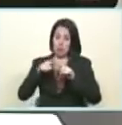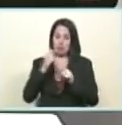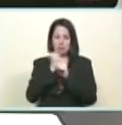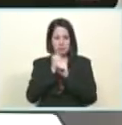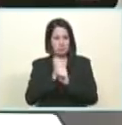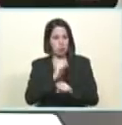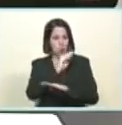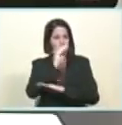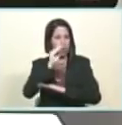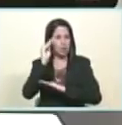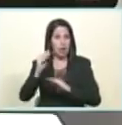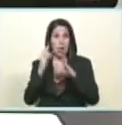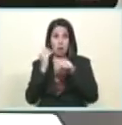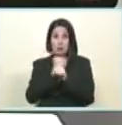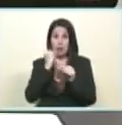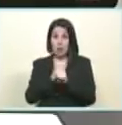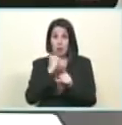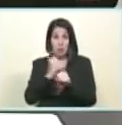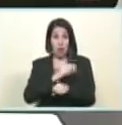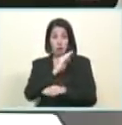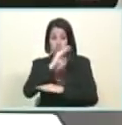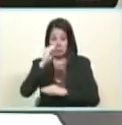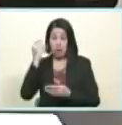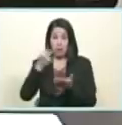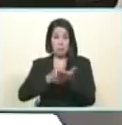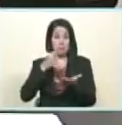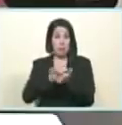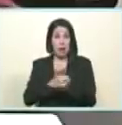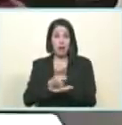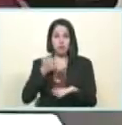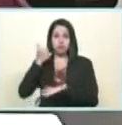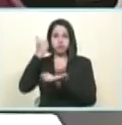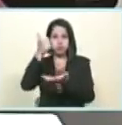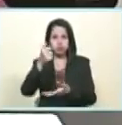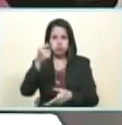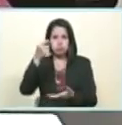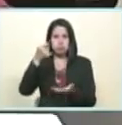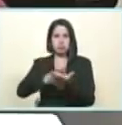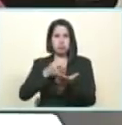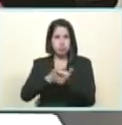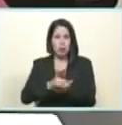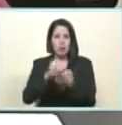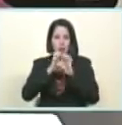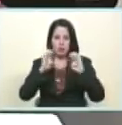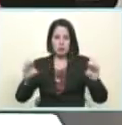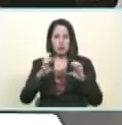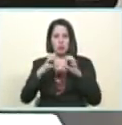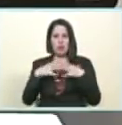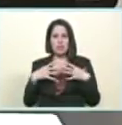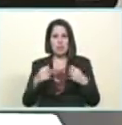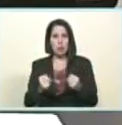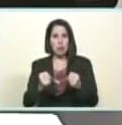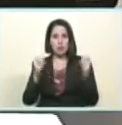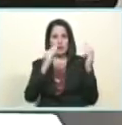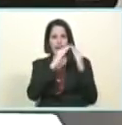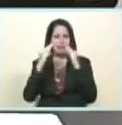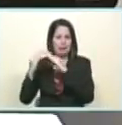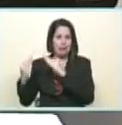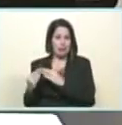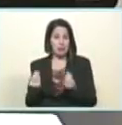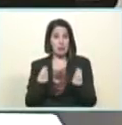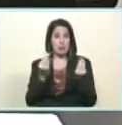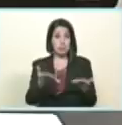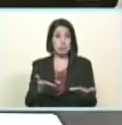protección del trabajo protección del salario protección de las pensiones protección de la educación de la salud de la vivienda protección